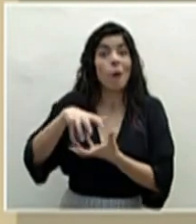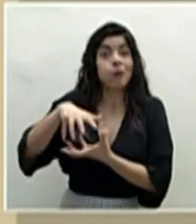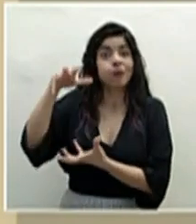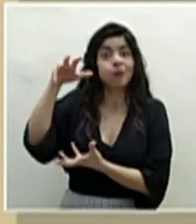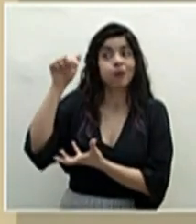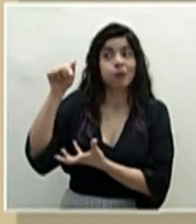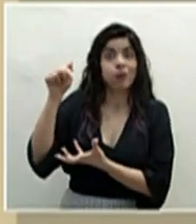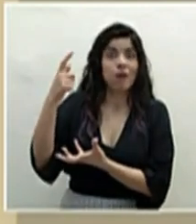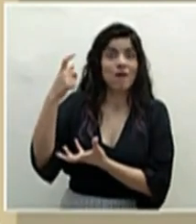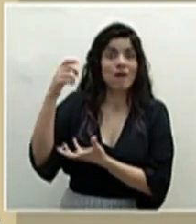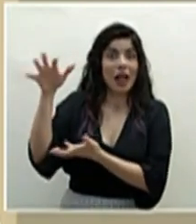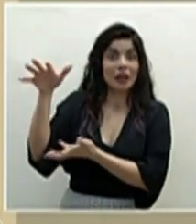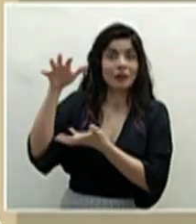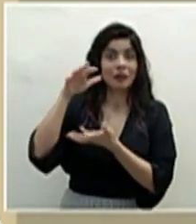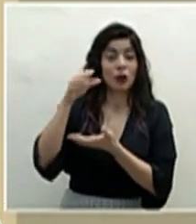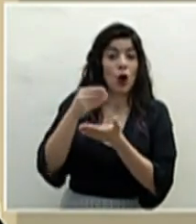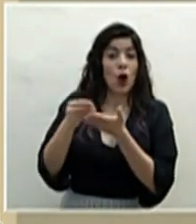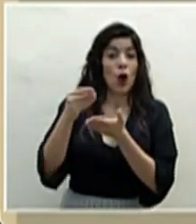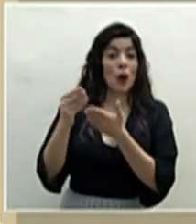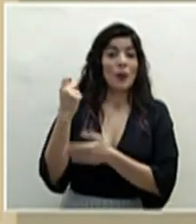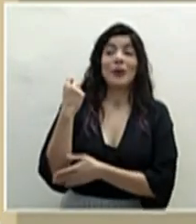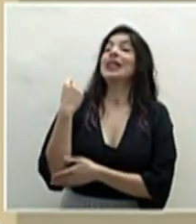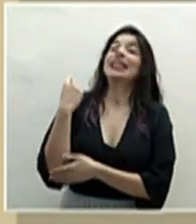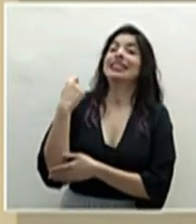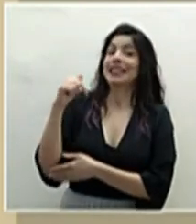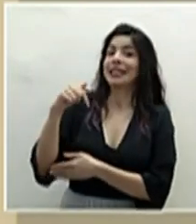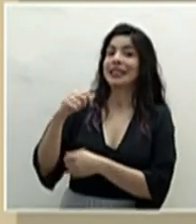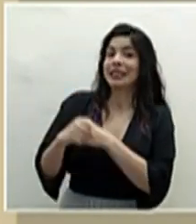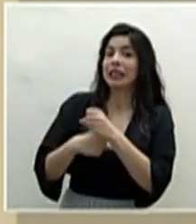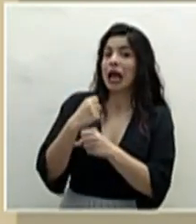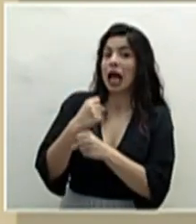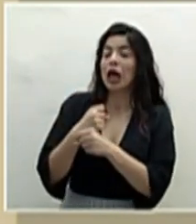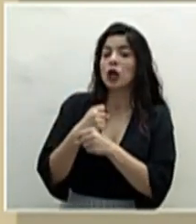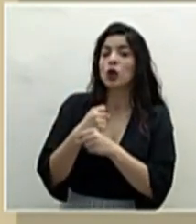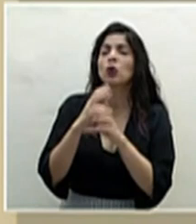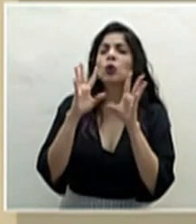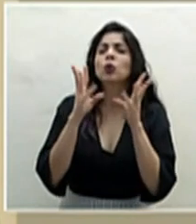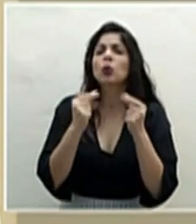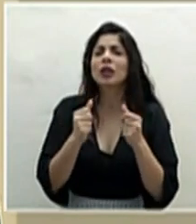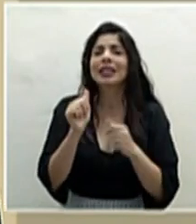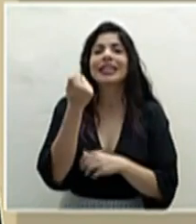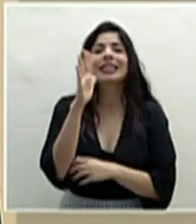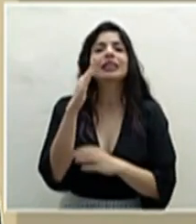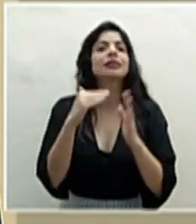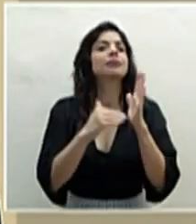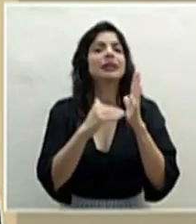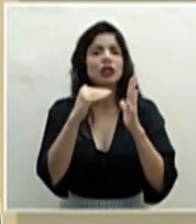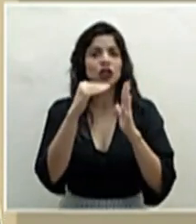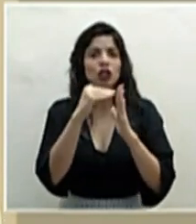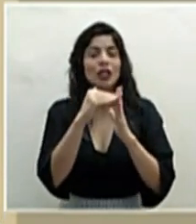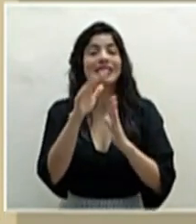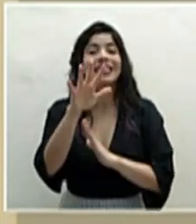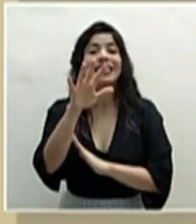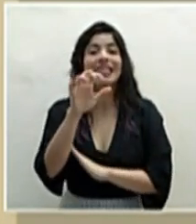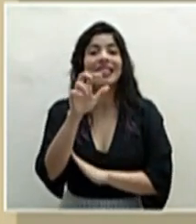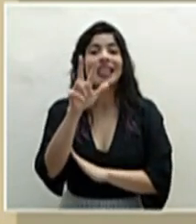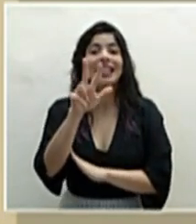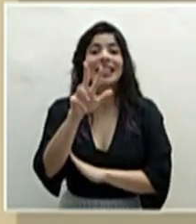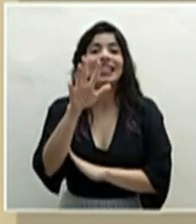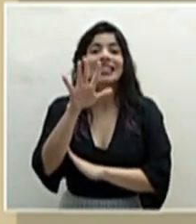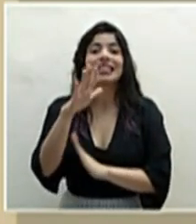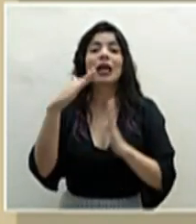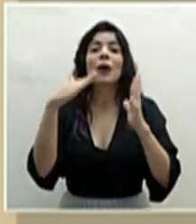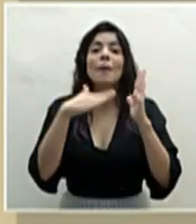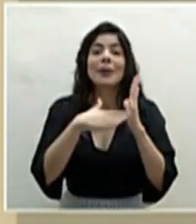de compras recientes este año, corresponden 15.535